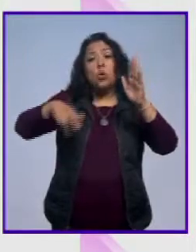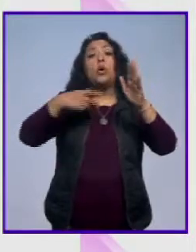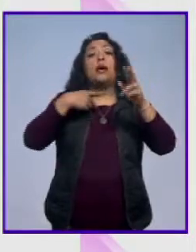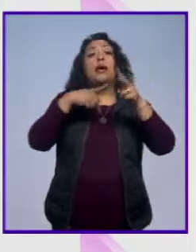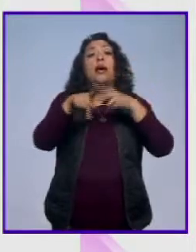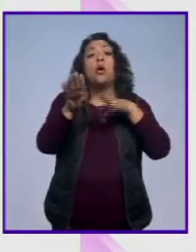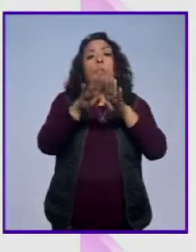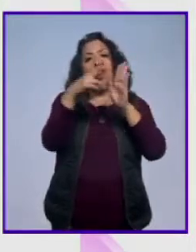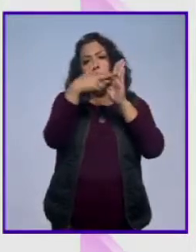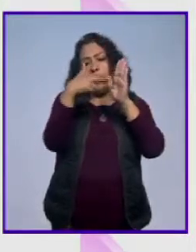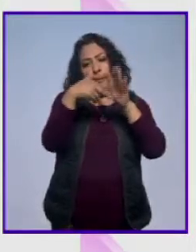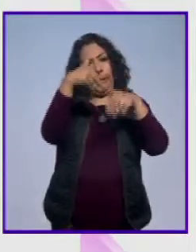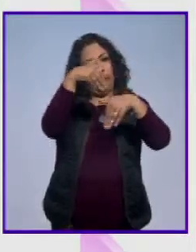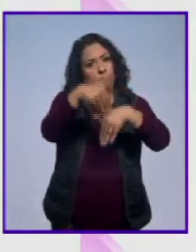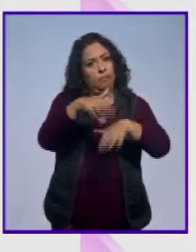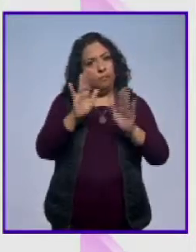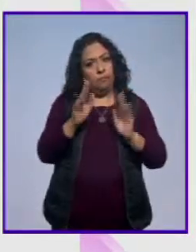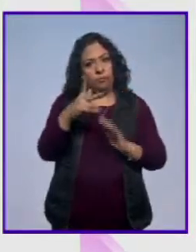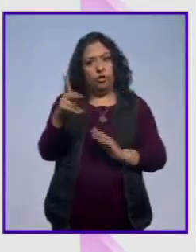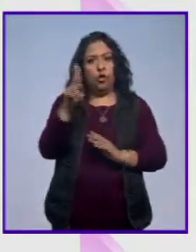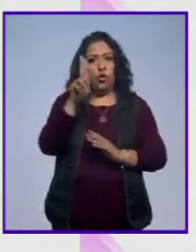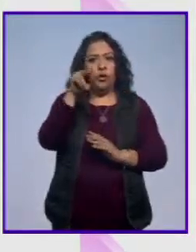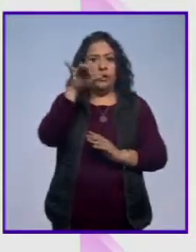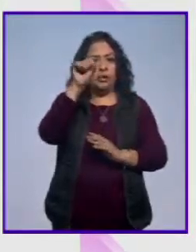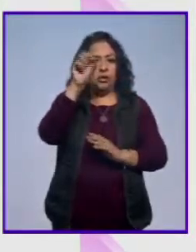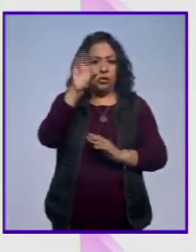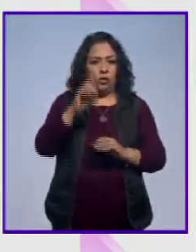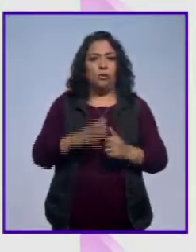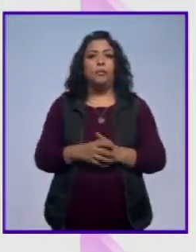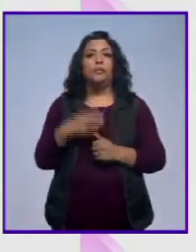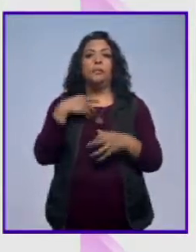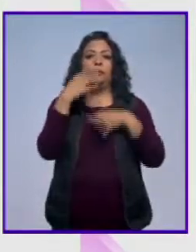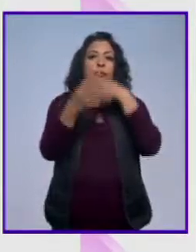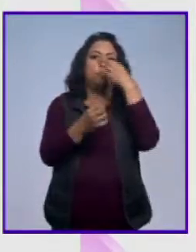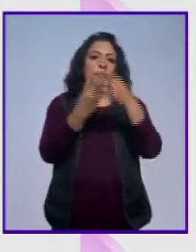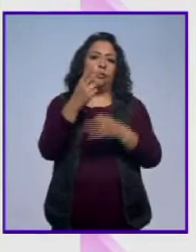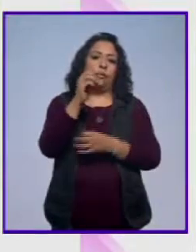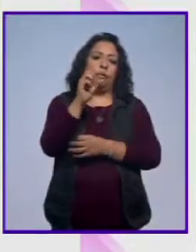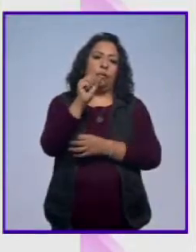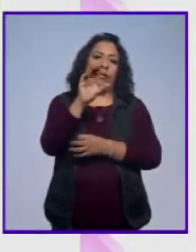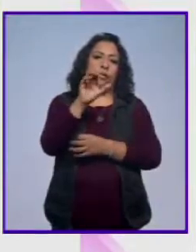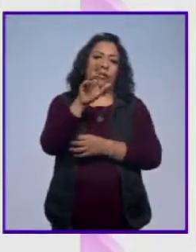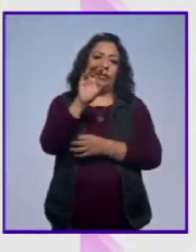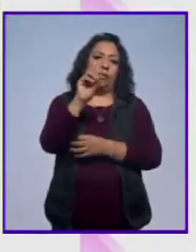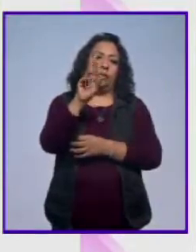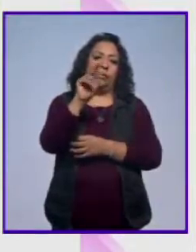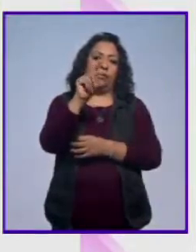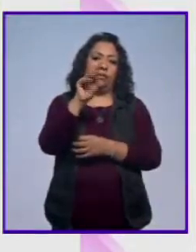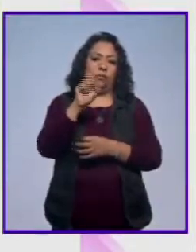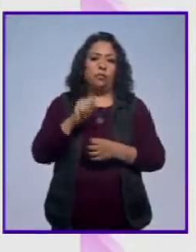partir de los reglamentos y criterios de la UNESCO. Noticias 22, Oscar Cortés.